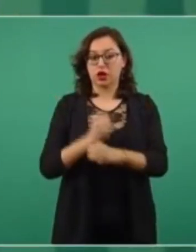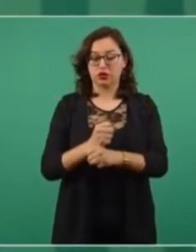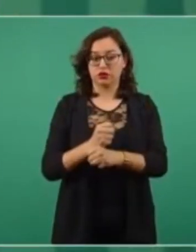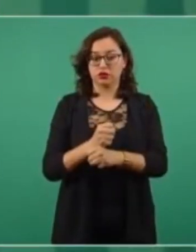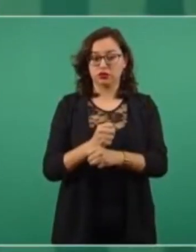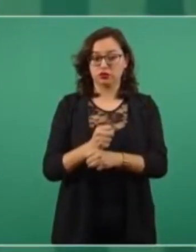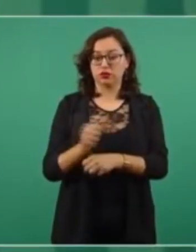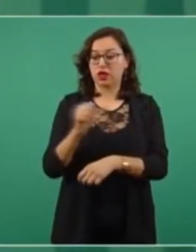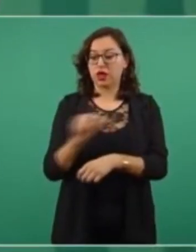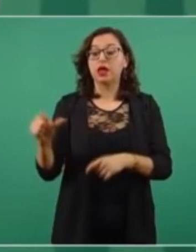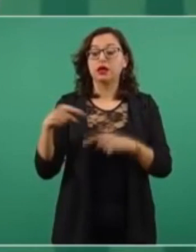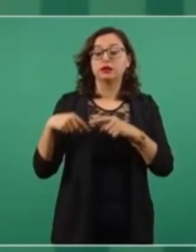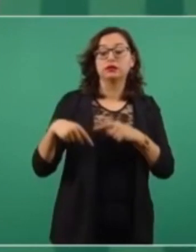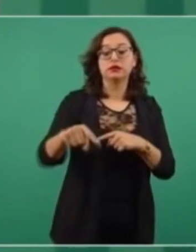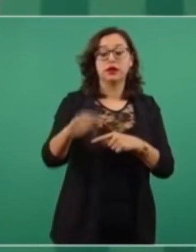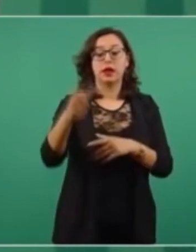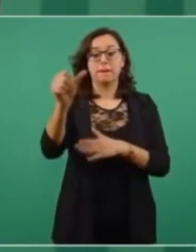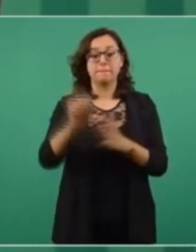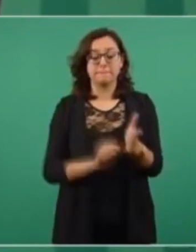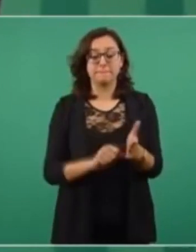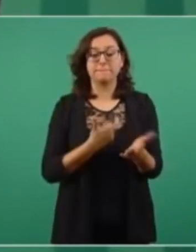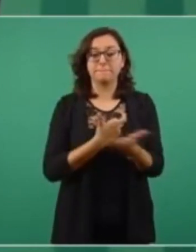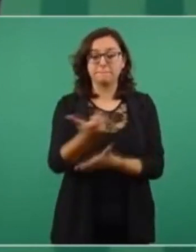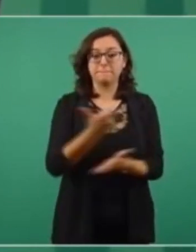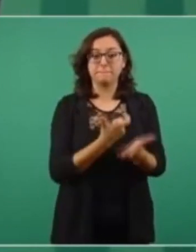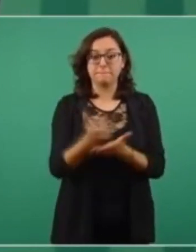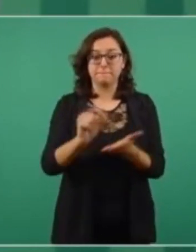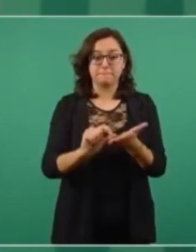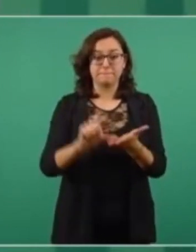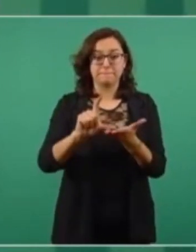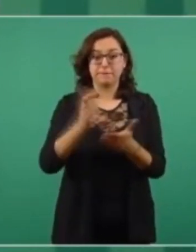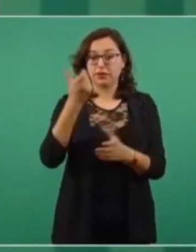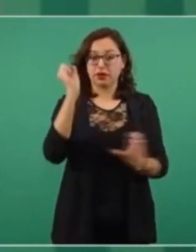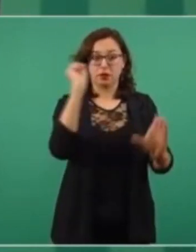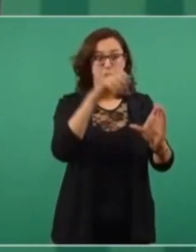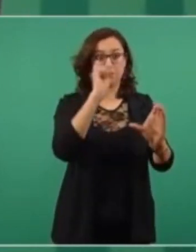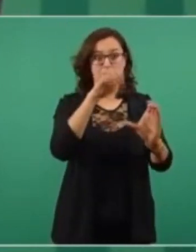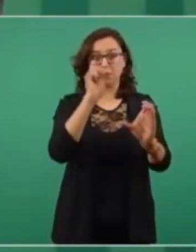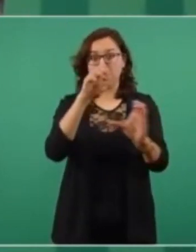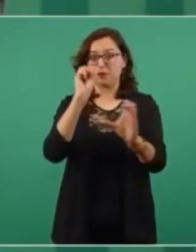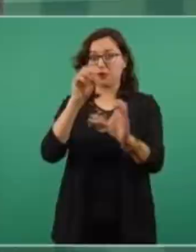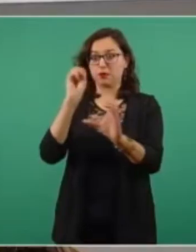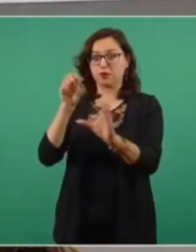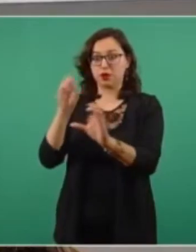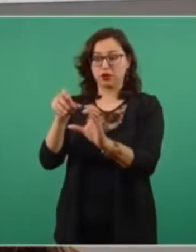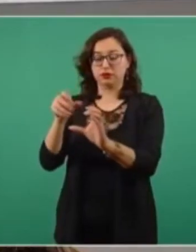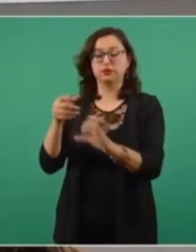En este mes empieza la dispersión del